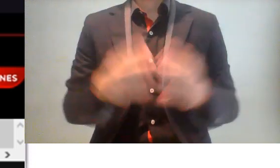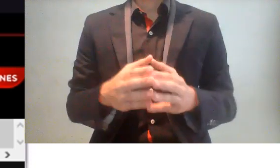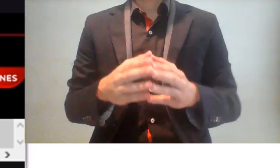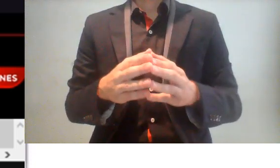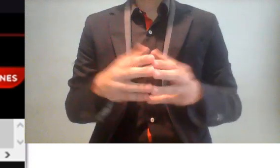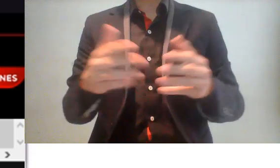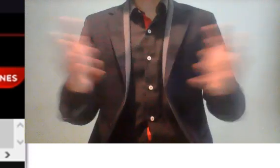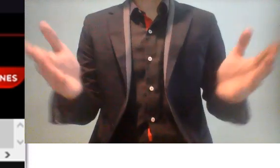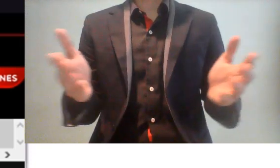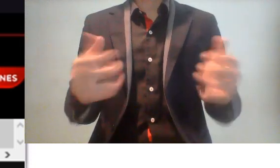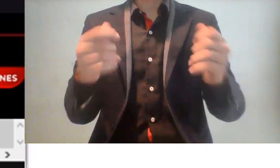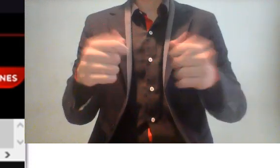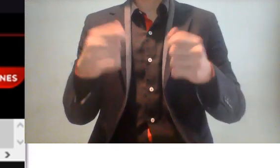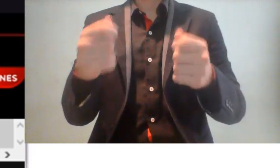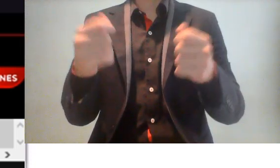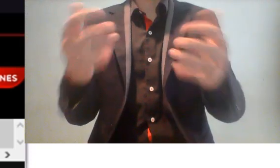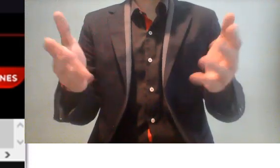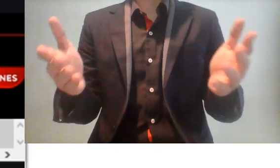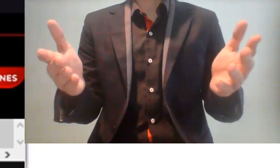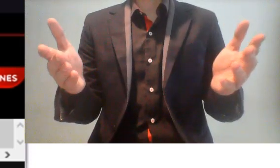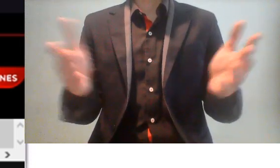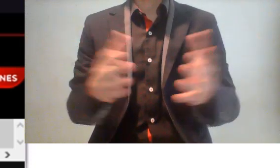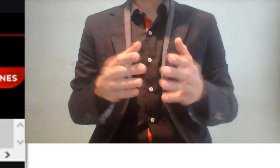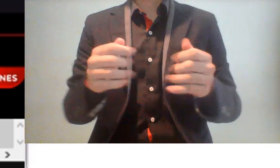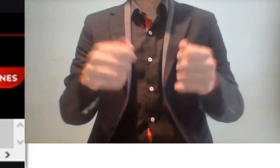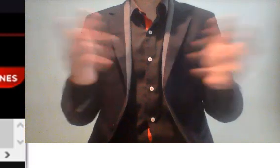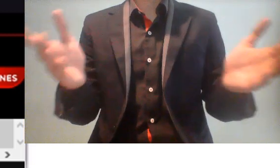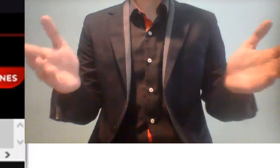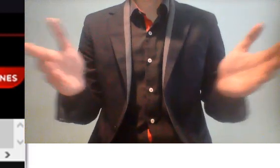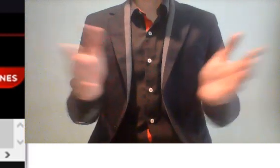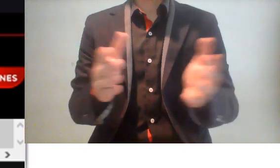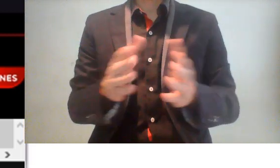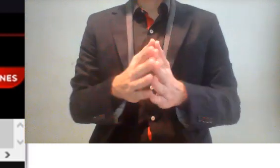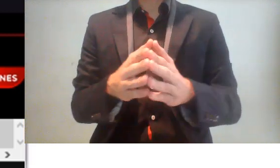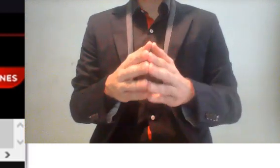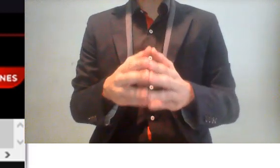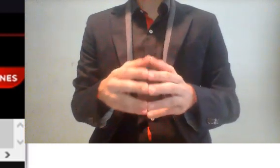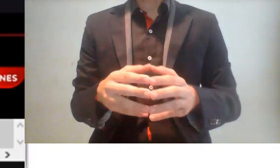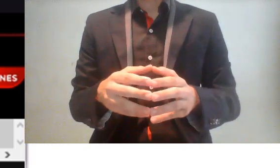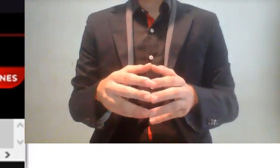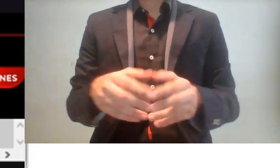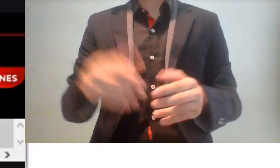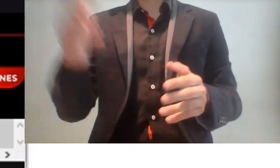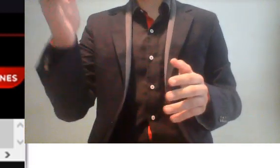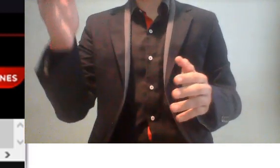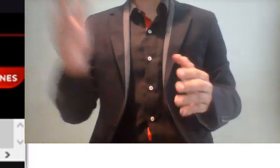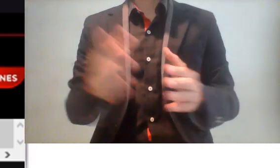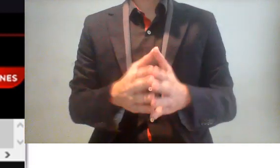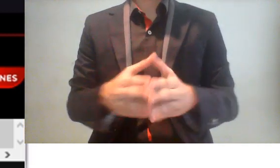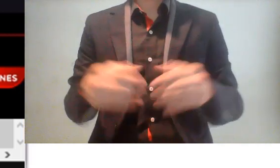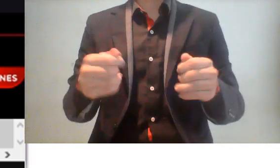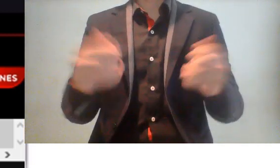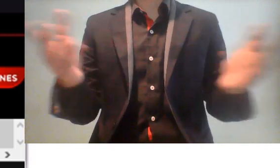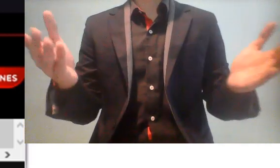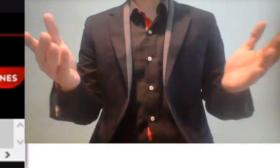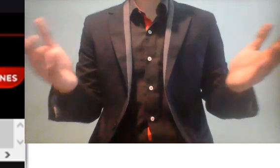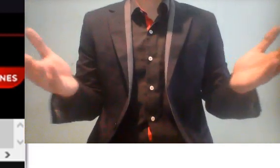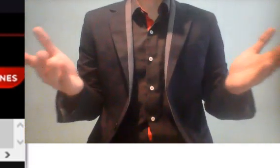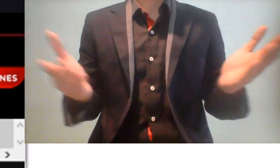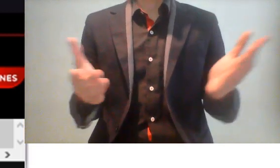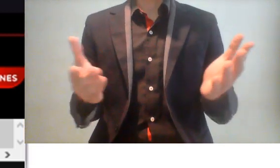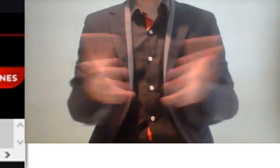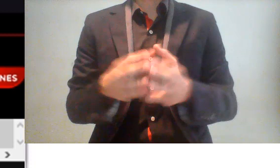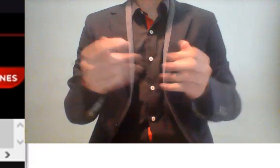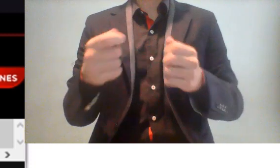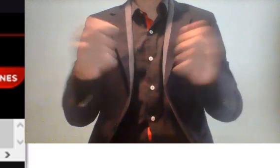alta. Y este es el ejemplo. O por una clase media normal. Bueno, relativamente normal. Porque 50 mil pesos tampoco es que se gane